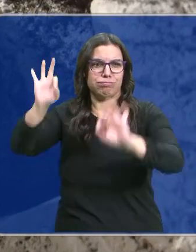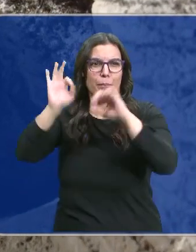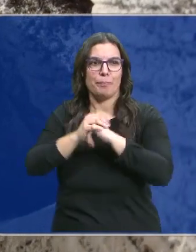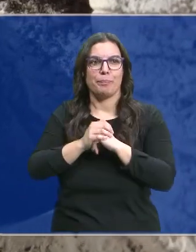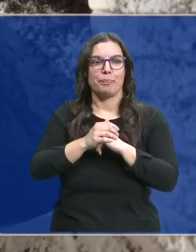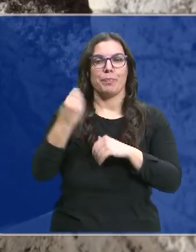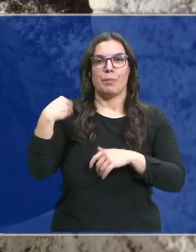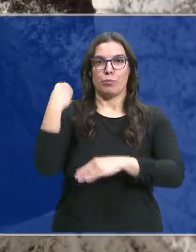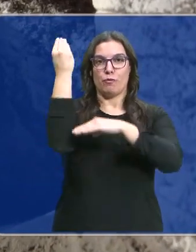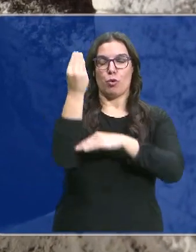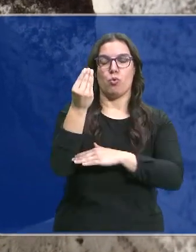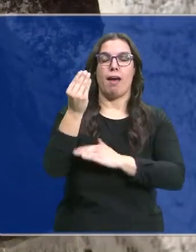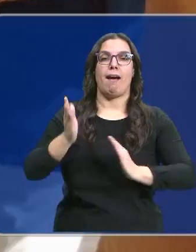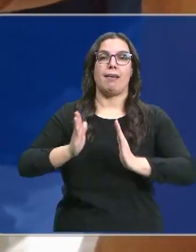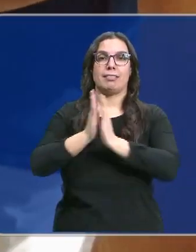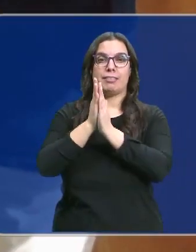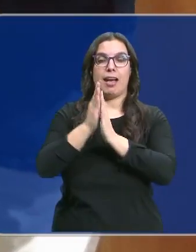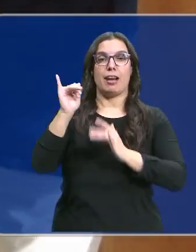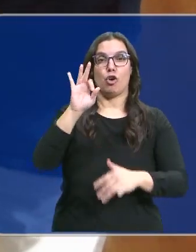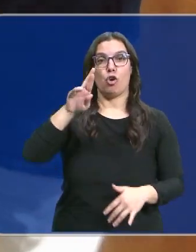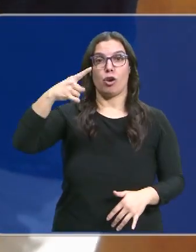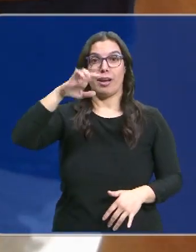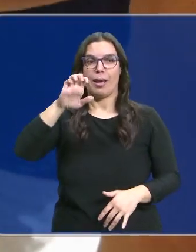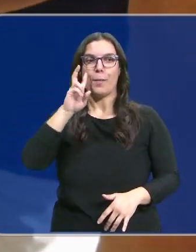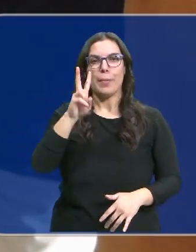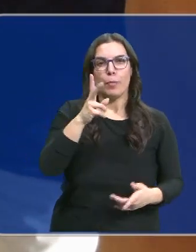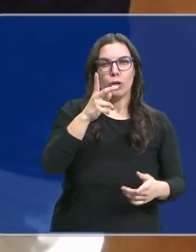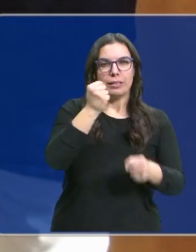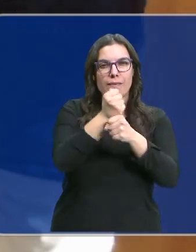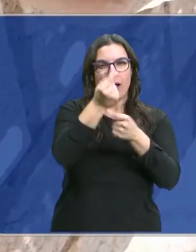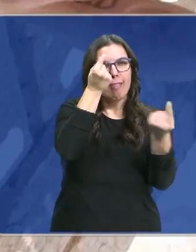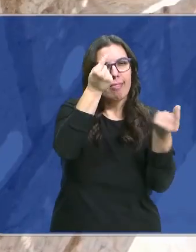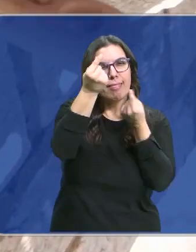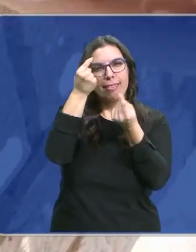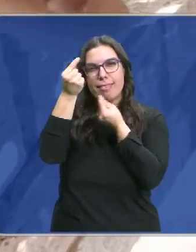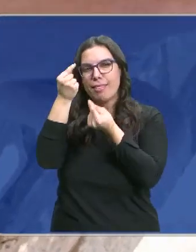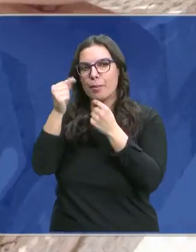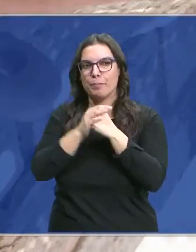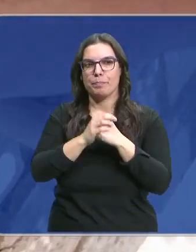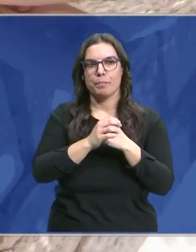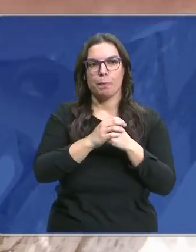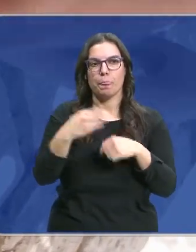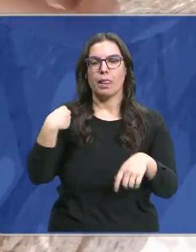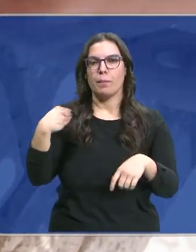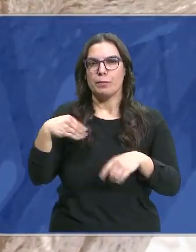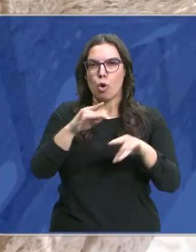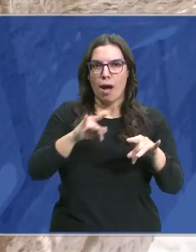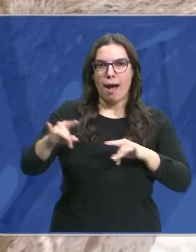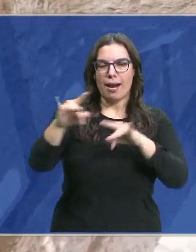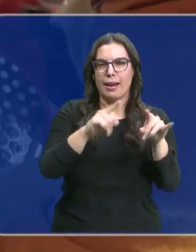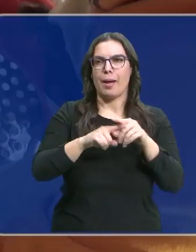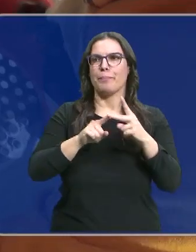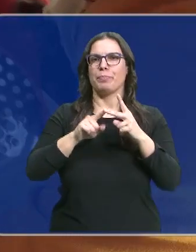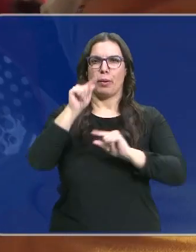Jorge, figura principal de la fachada, vemos la minuciosidad con la que se trabaja. Lluvias de arena del desierto que vienen, la propia